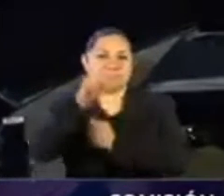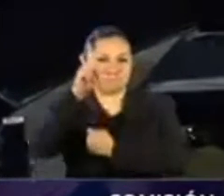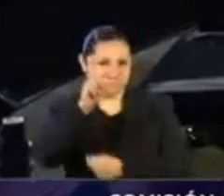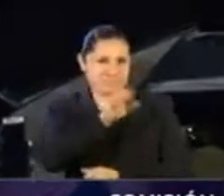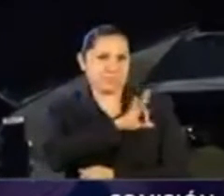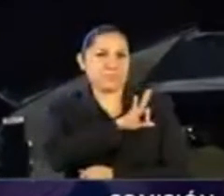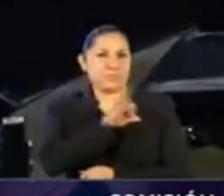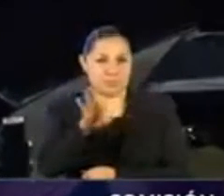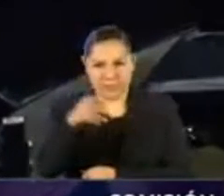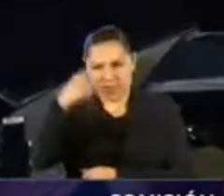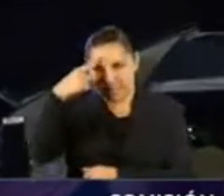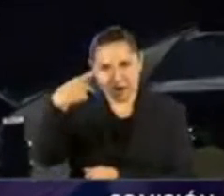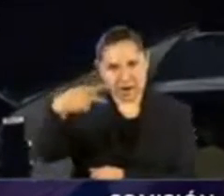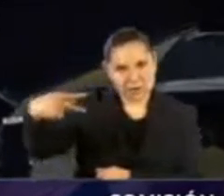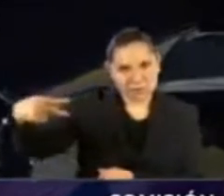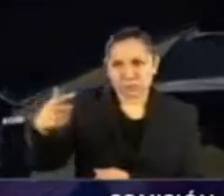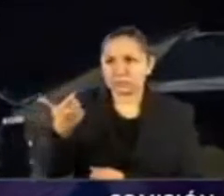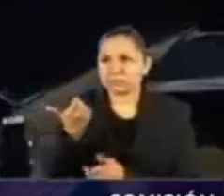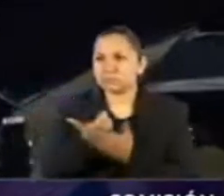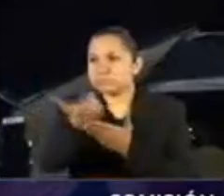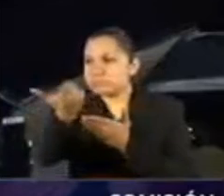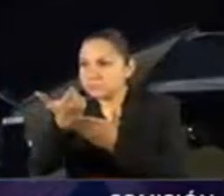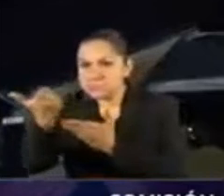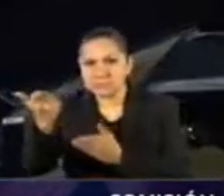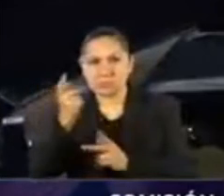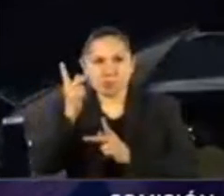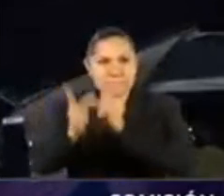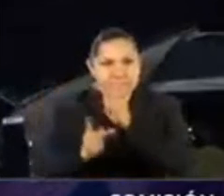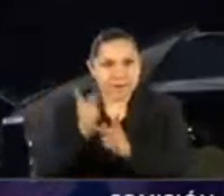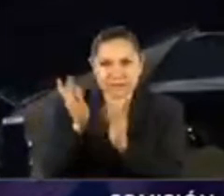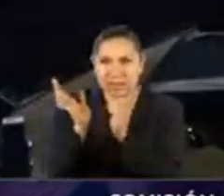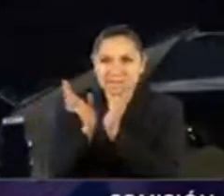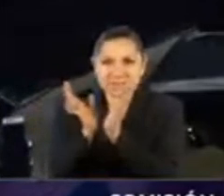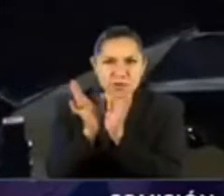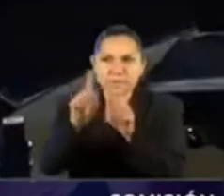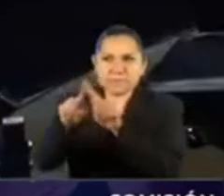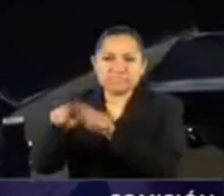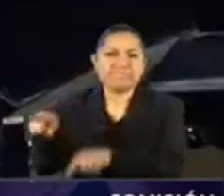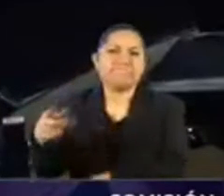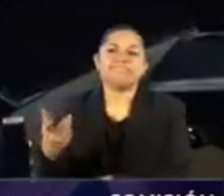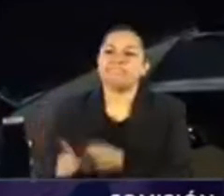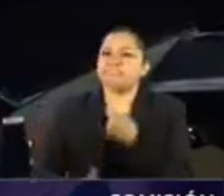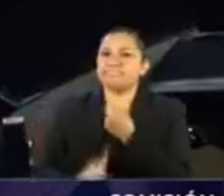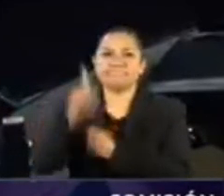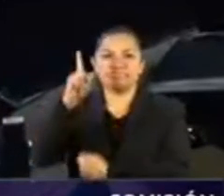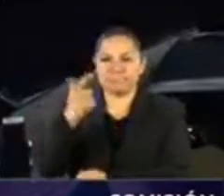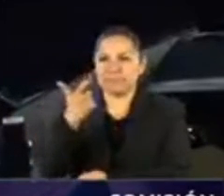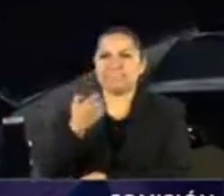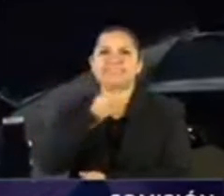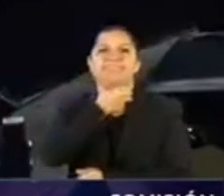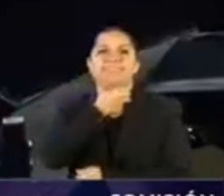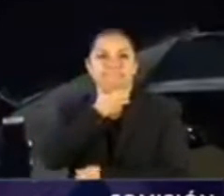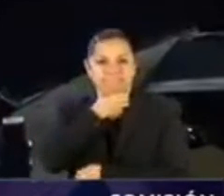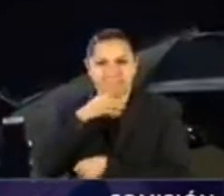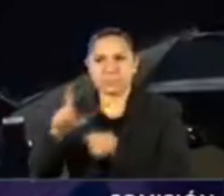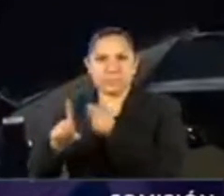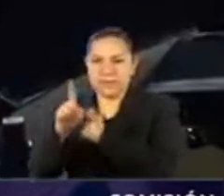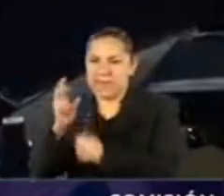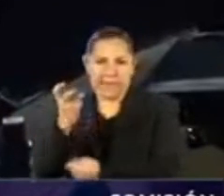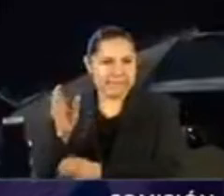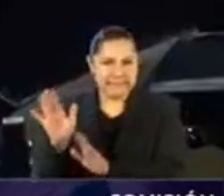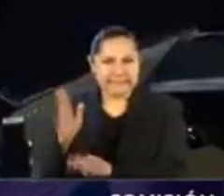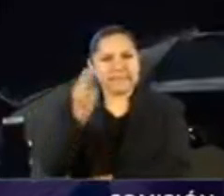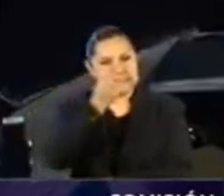y en la capacidad de otorgar préstamos por parte del Infonavit. Podría afectar esta capacidad. Y evitar también un riesgo de